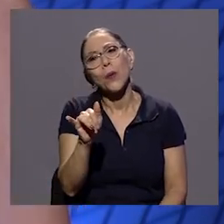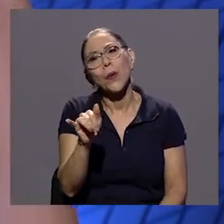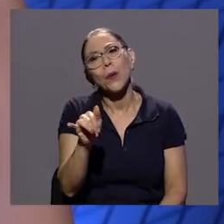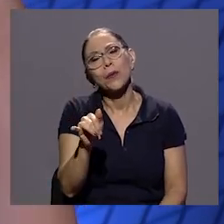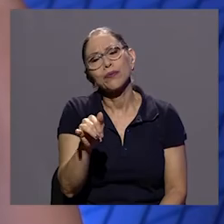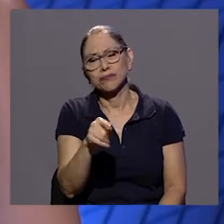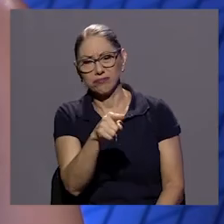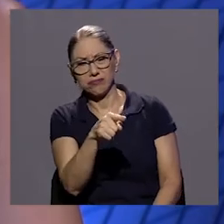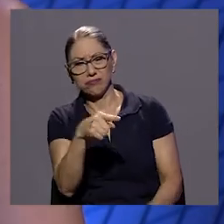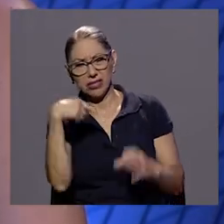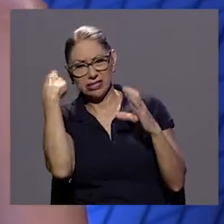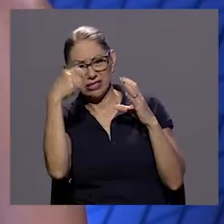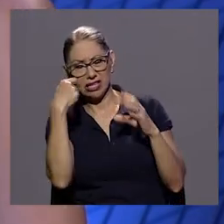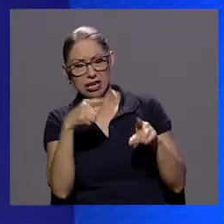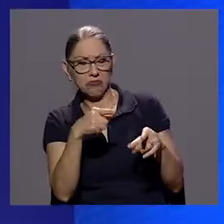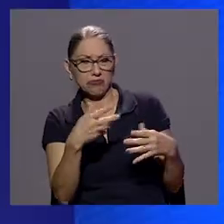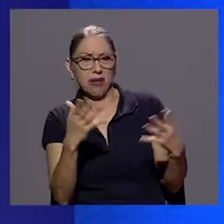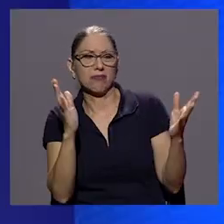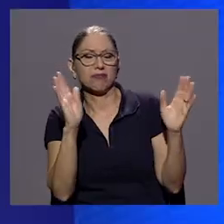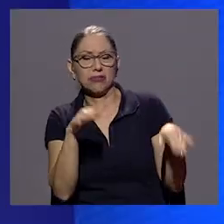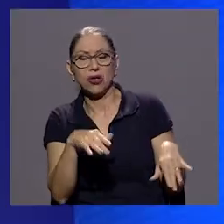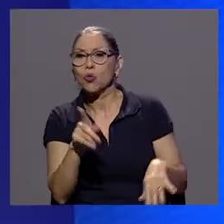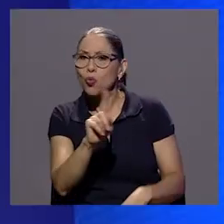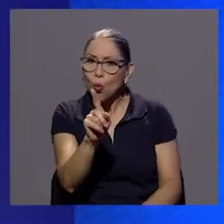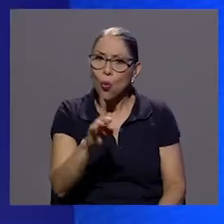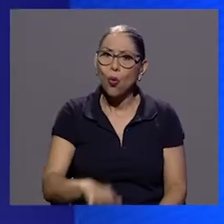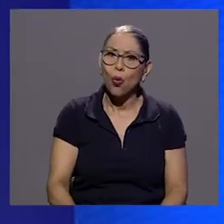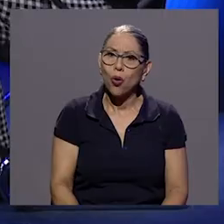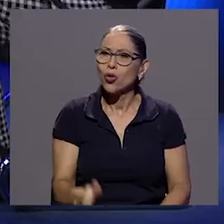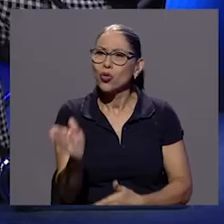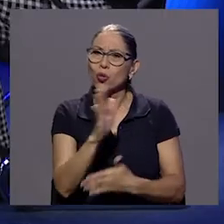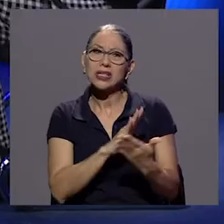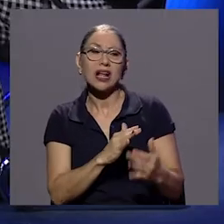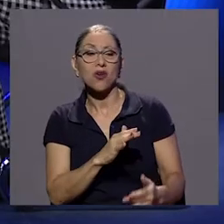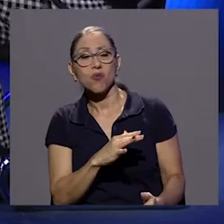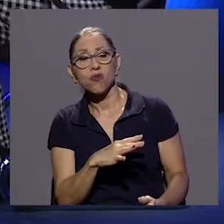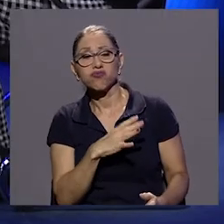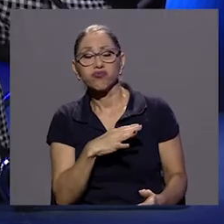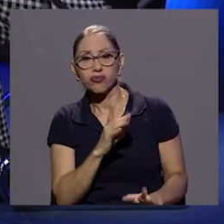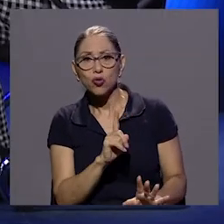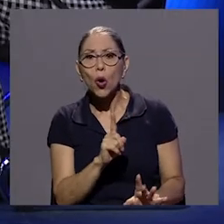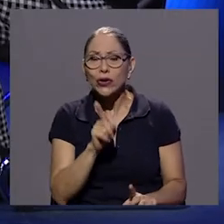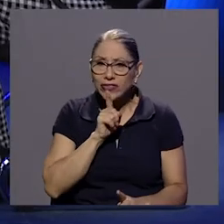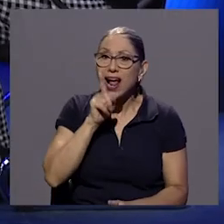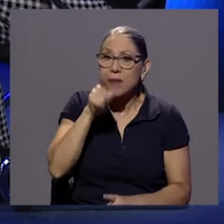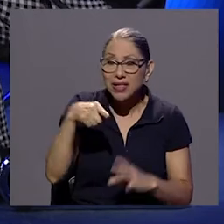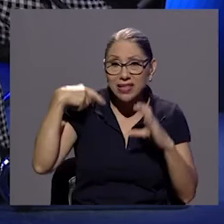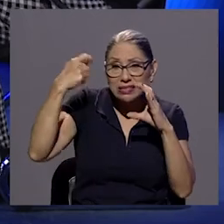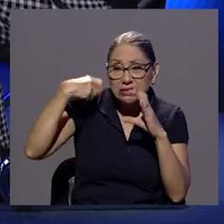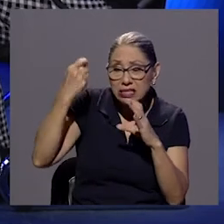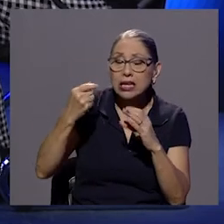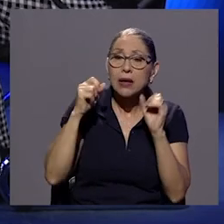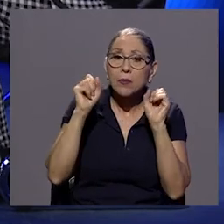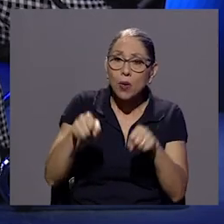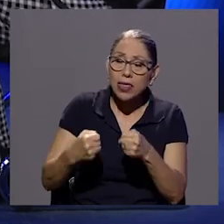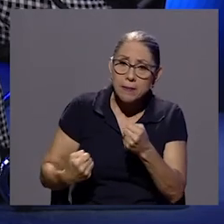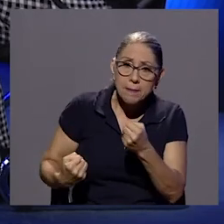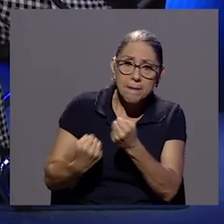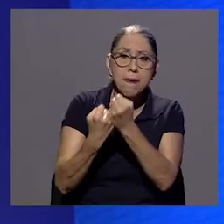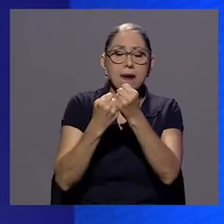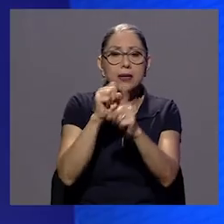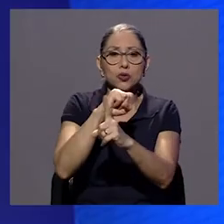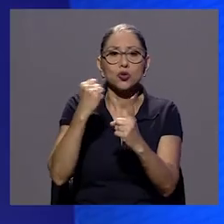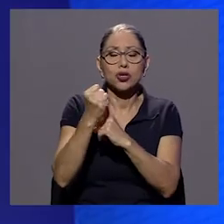cosa así yo no sé ¿verdad? no como algo realmente que aporta en muchos sentidos a la sociedad claro